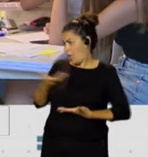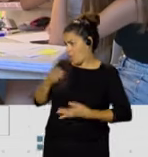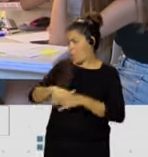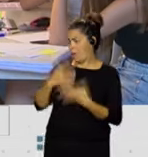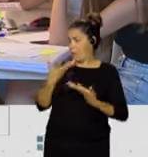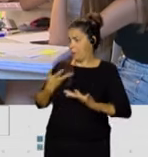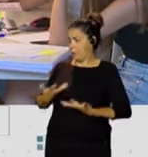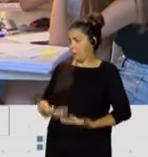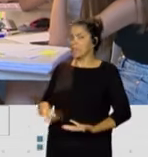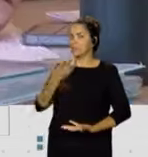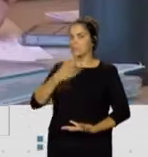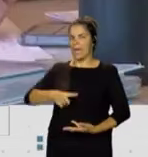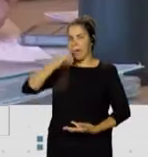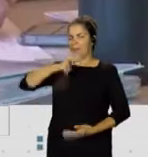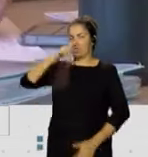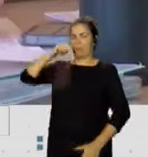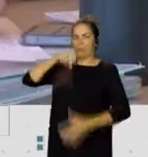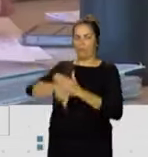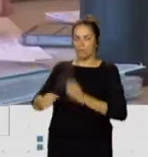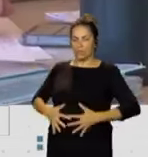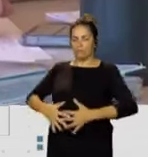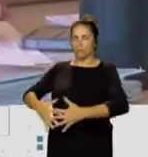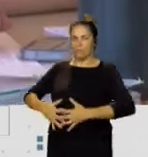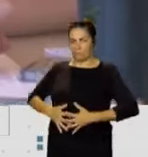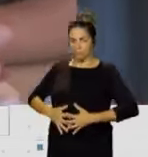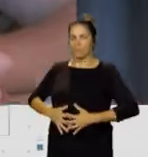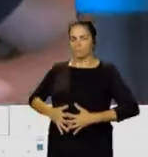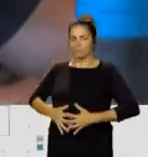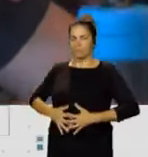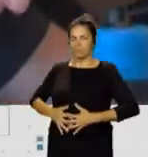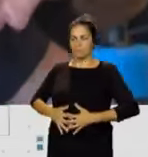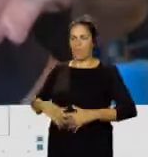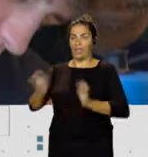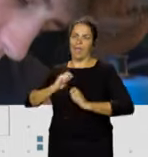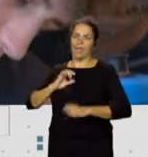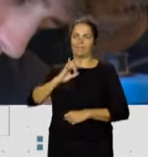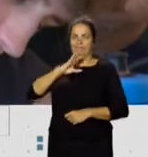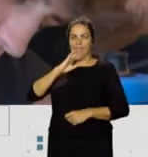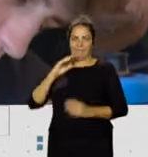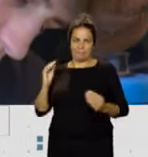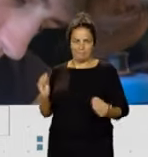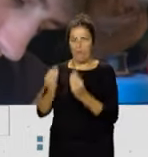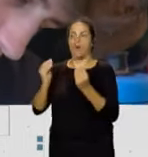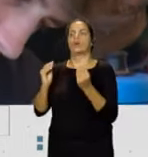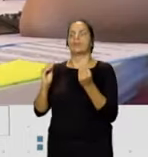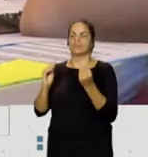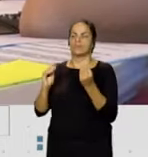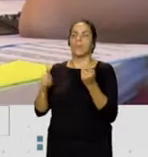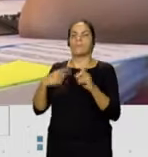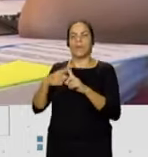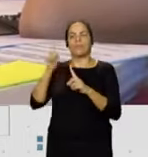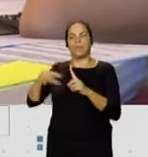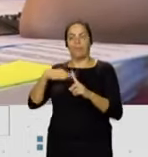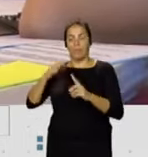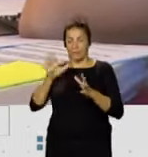respiración profunda, diafragmática, ¿no? De estar más contentos también. Y bueno, asumir un periodo como